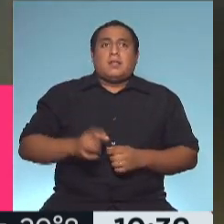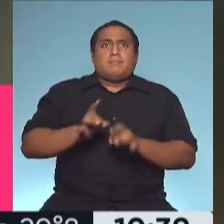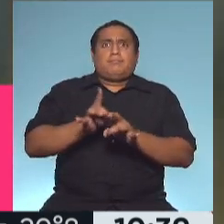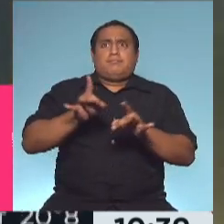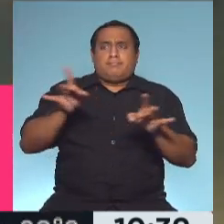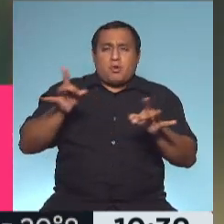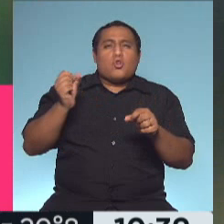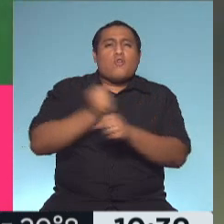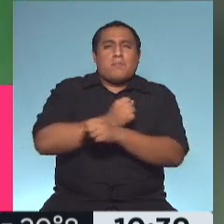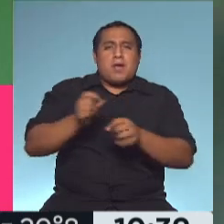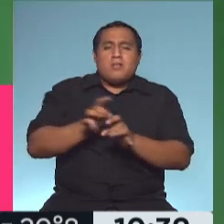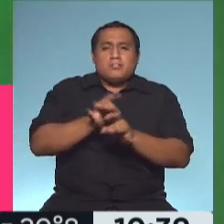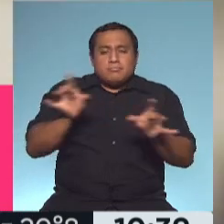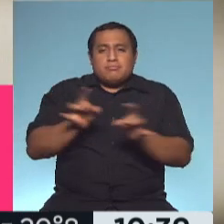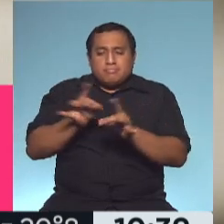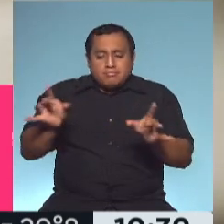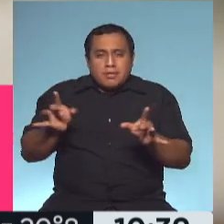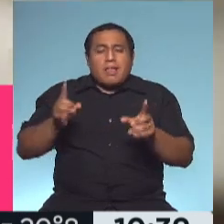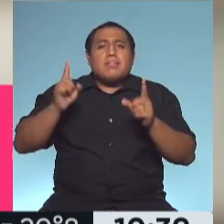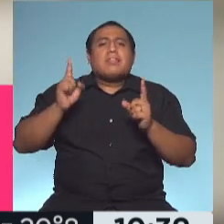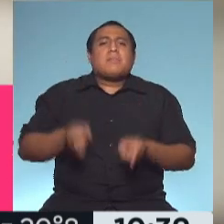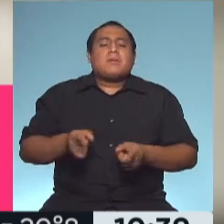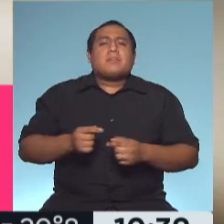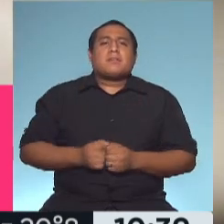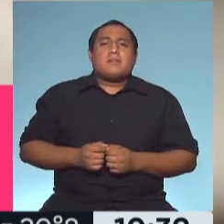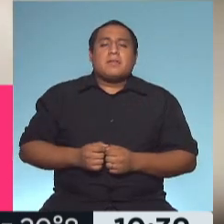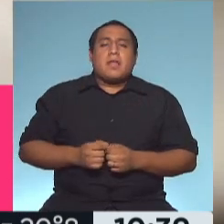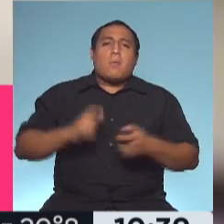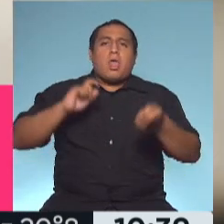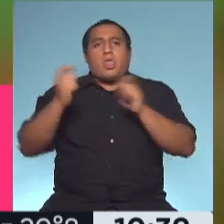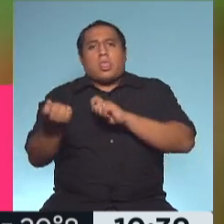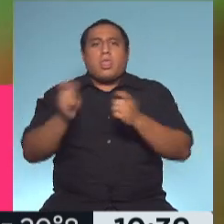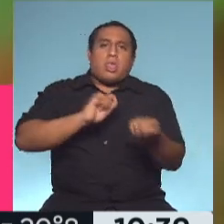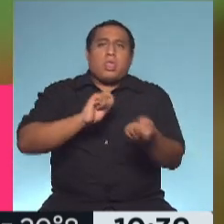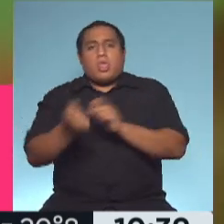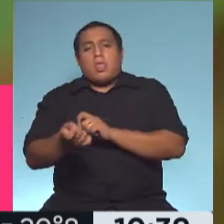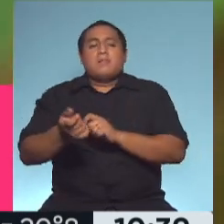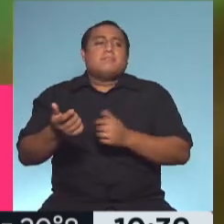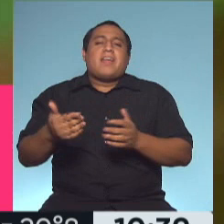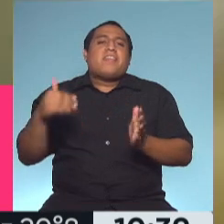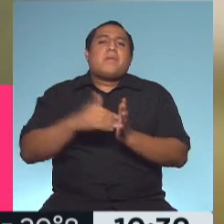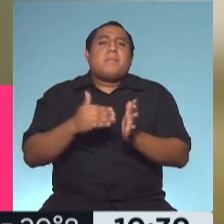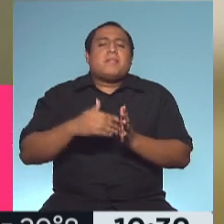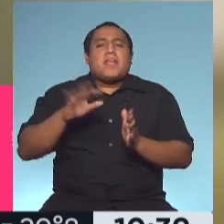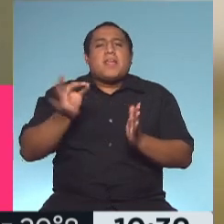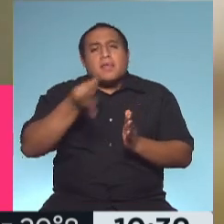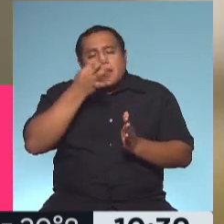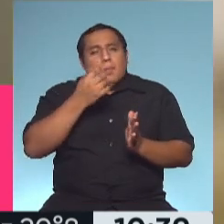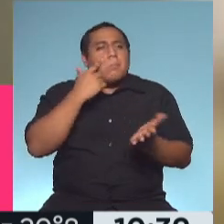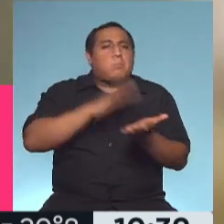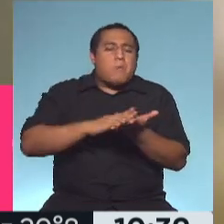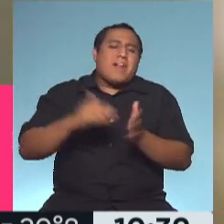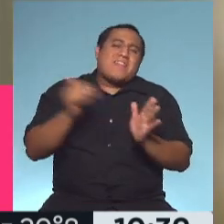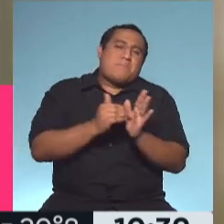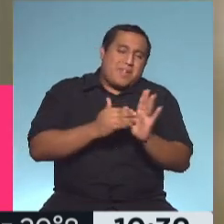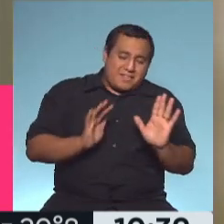es también un poco inestable, porque depende del número de testeos. Pero de acuerdo